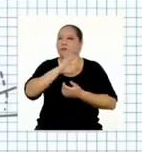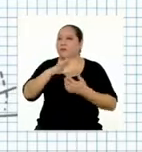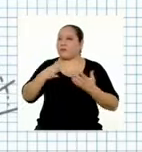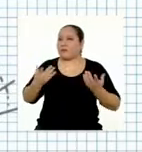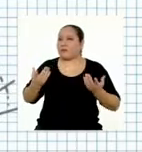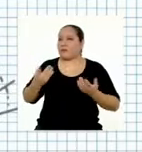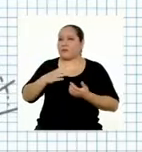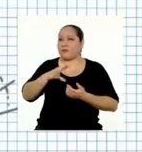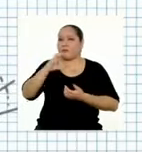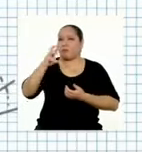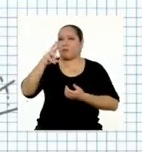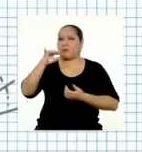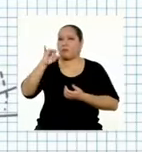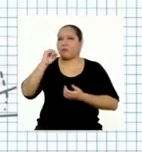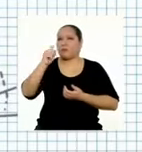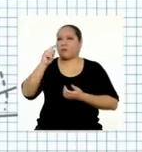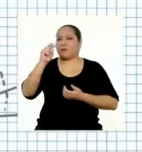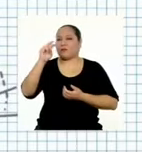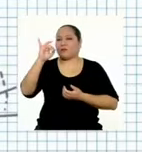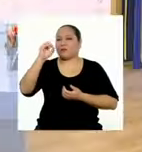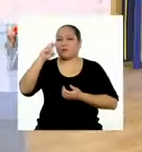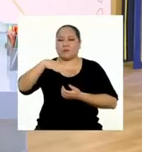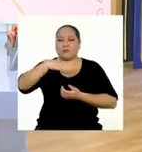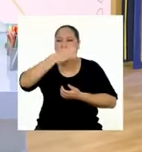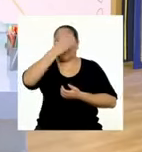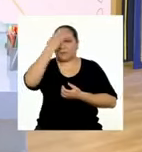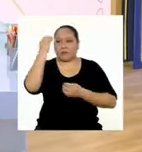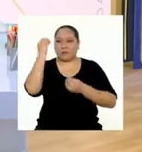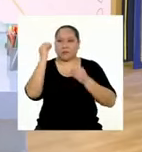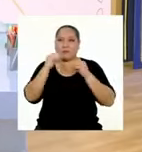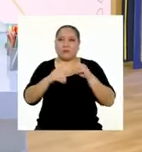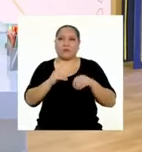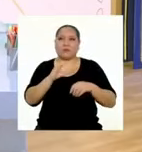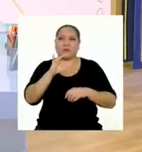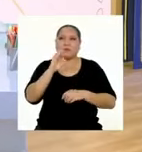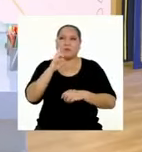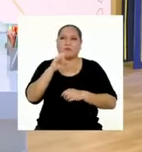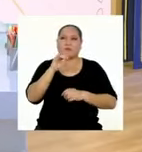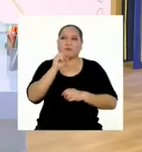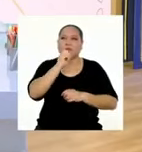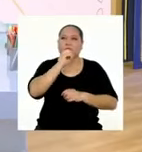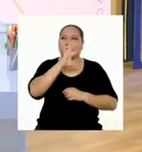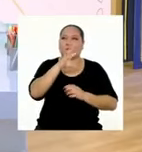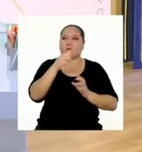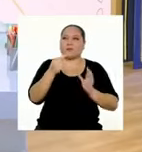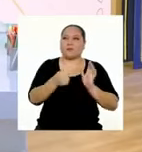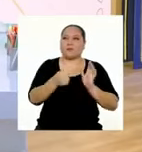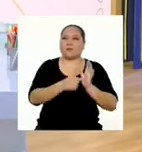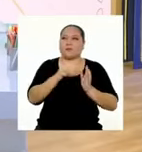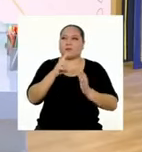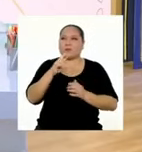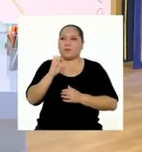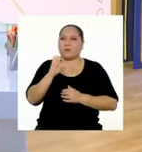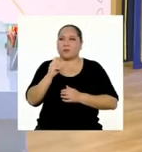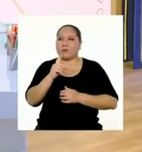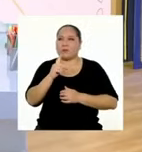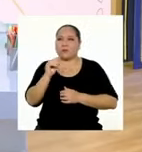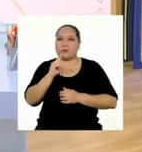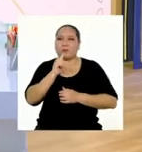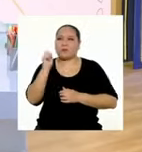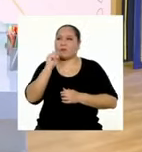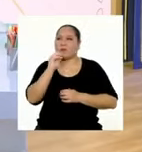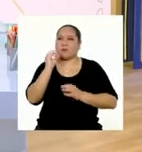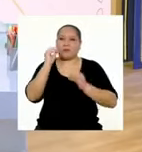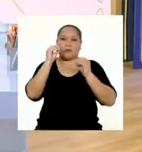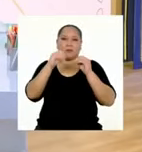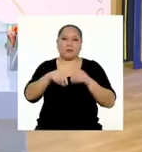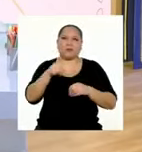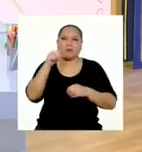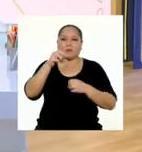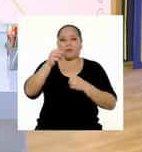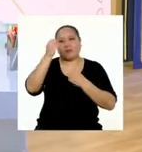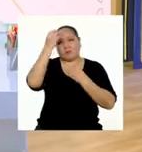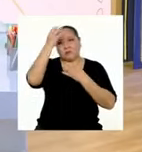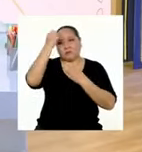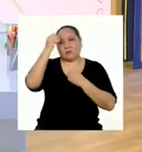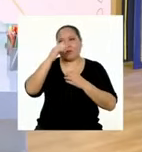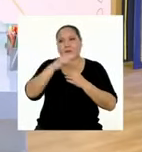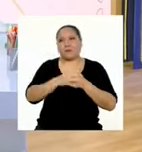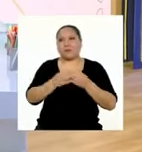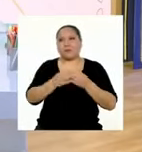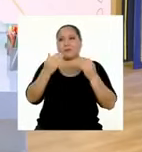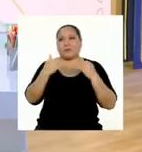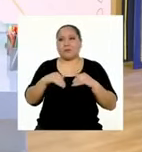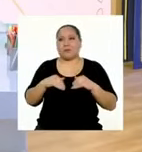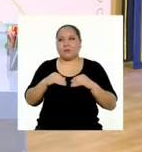se olvidó de colocar de dónde sacó la información? Cristina dice, Rodrigo, no puse esa información porque